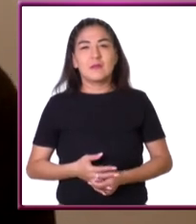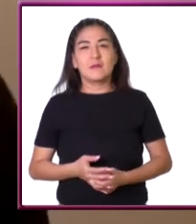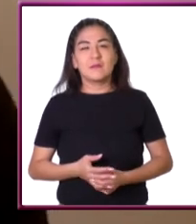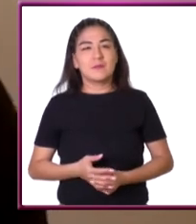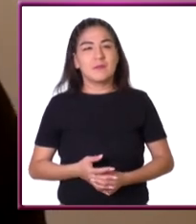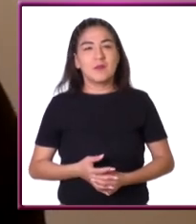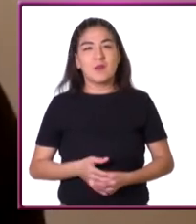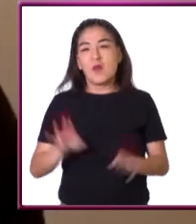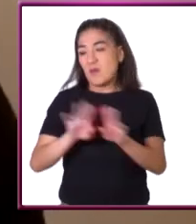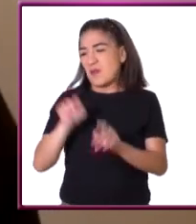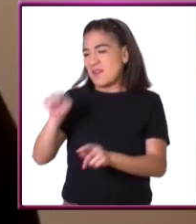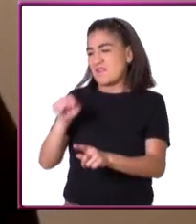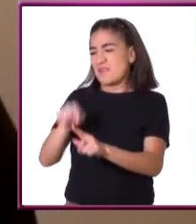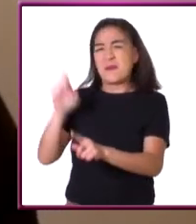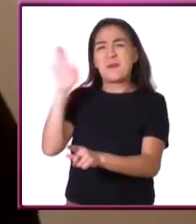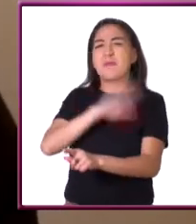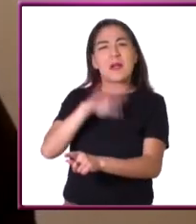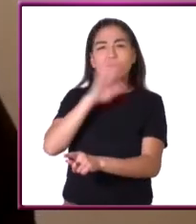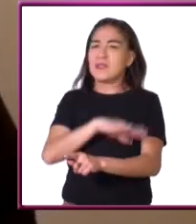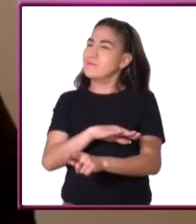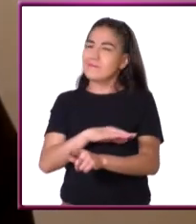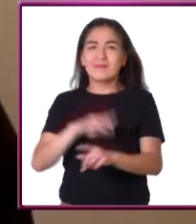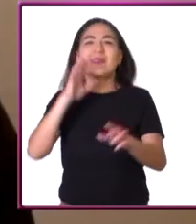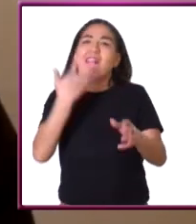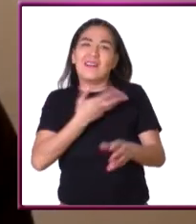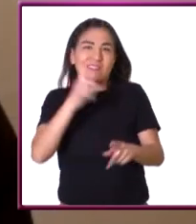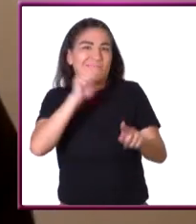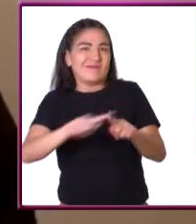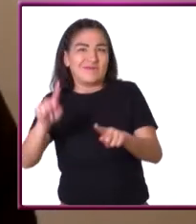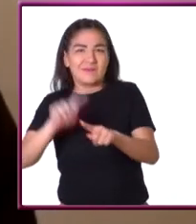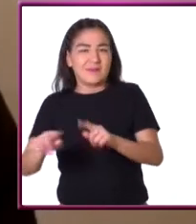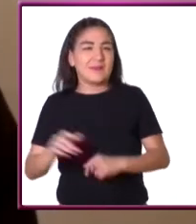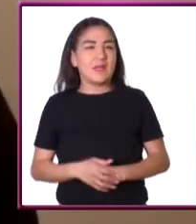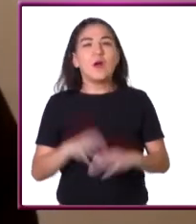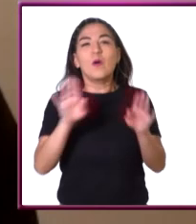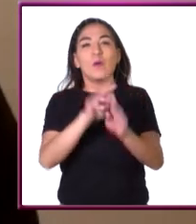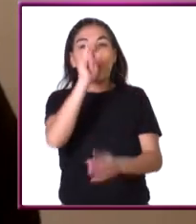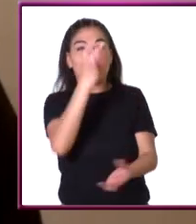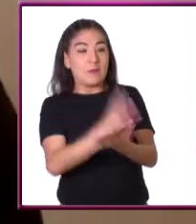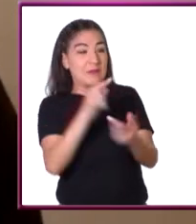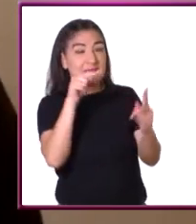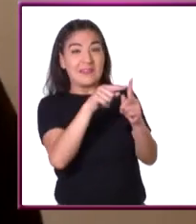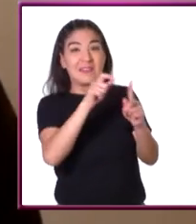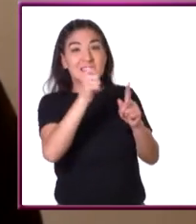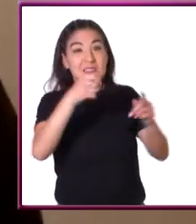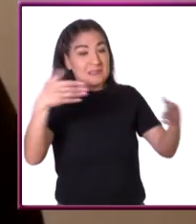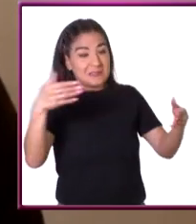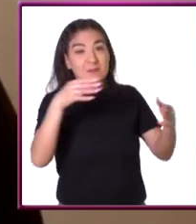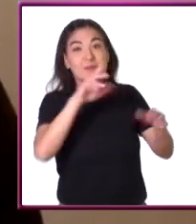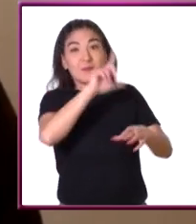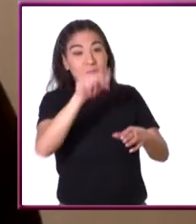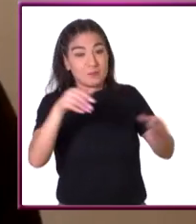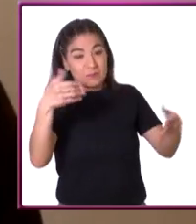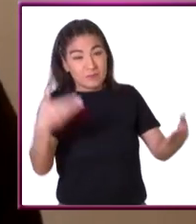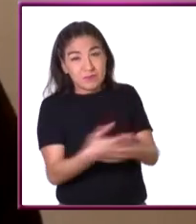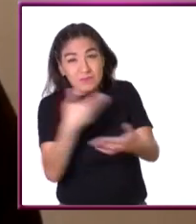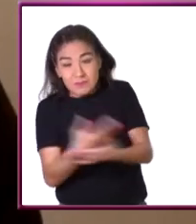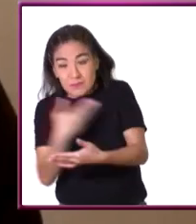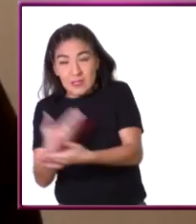no estigmatizar a un organismo porque hay muchos, ¿no? Entonces, el hecho de que un organismo salga en grandes números